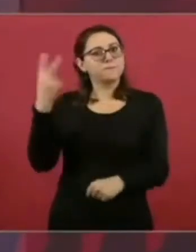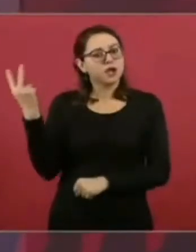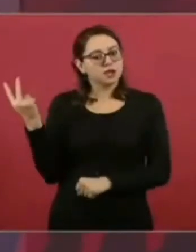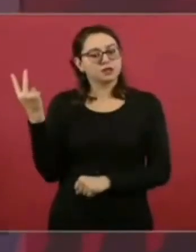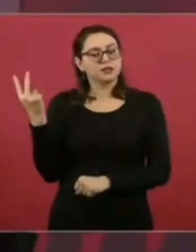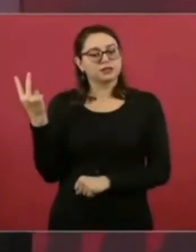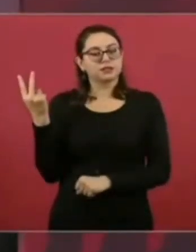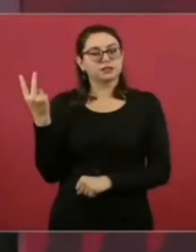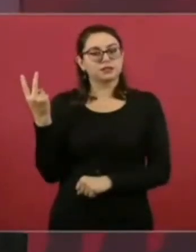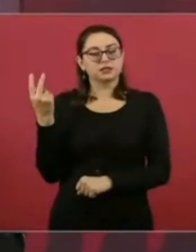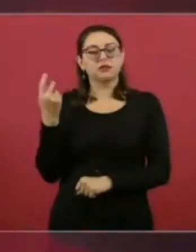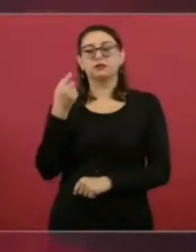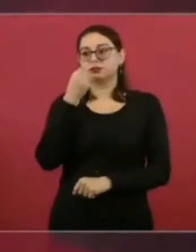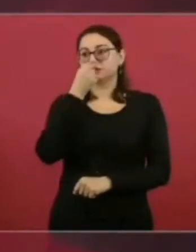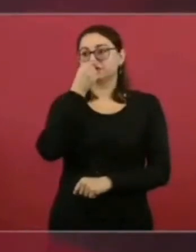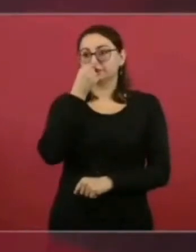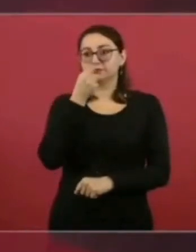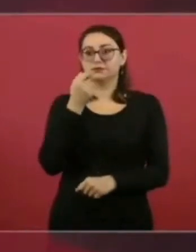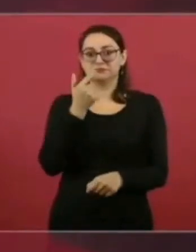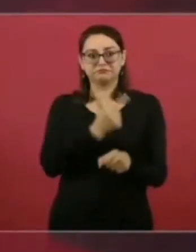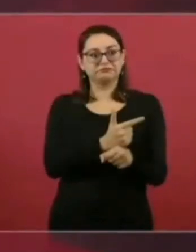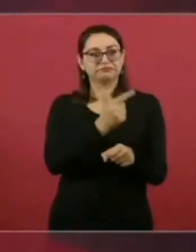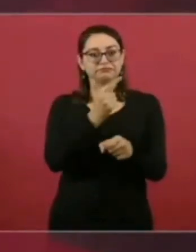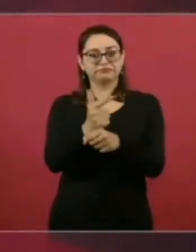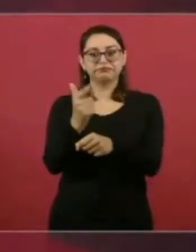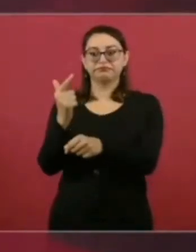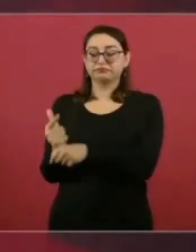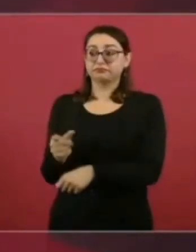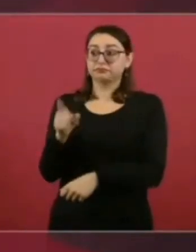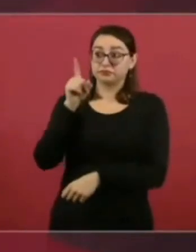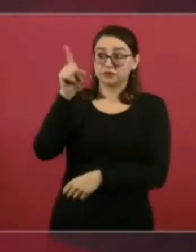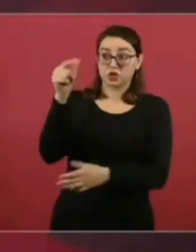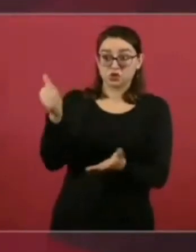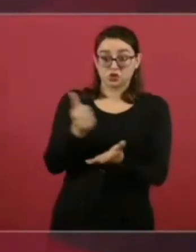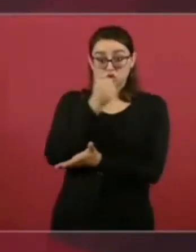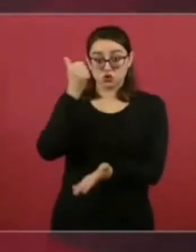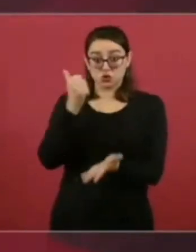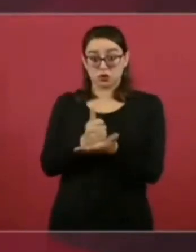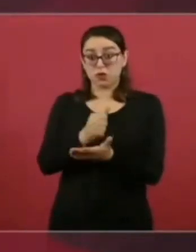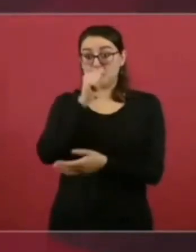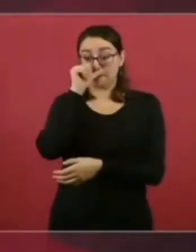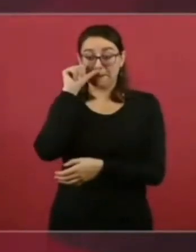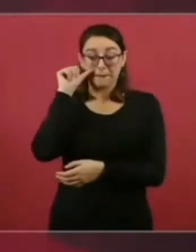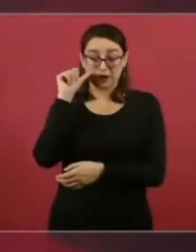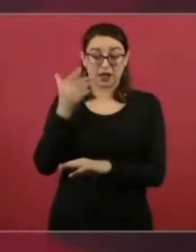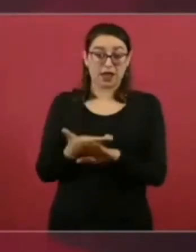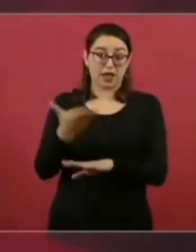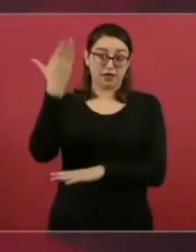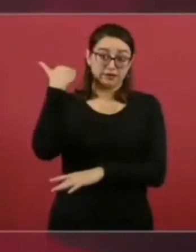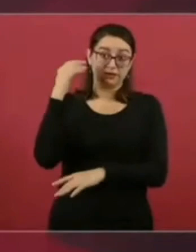Hay un hospital en Ciudad Juárez que lo inauguró el gobernador de entonces,